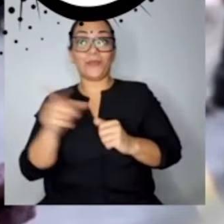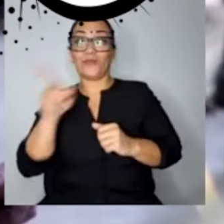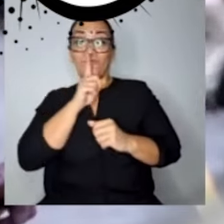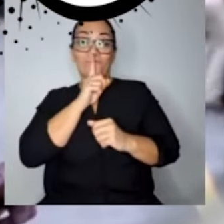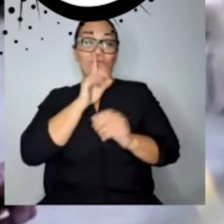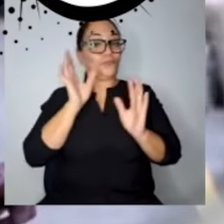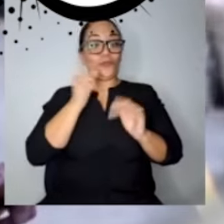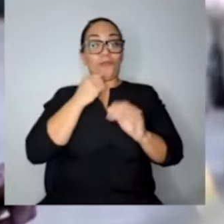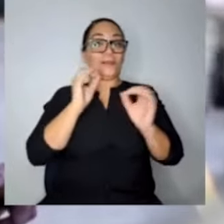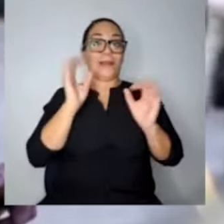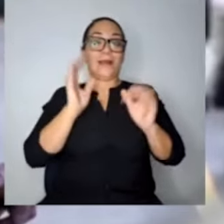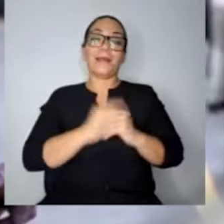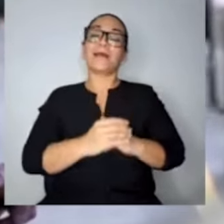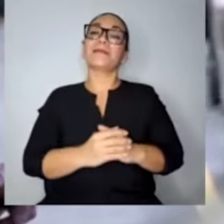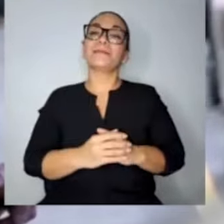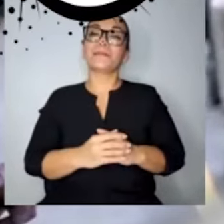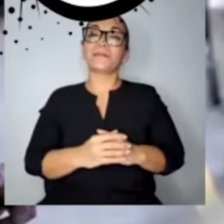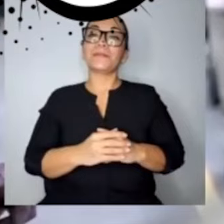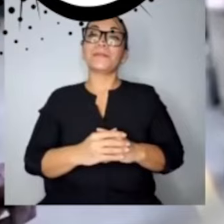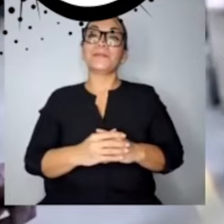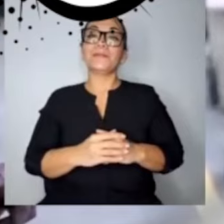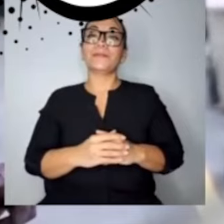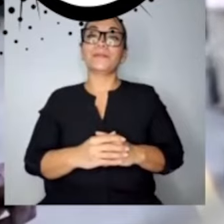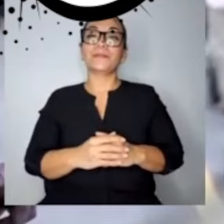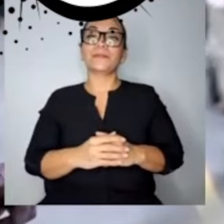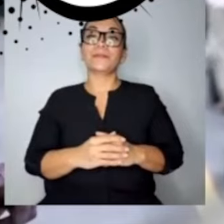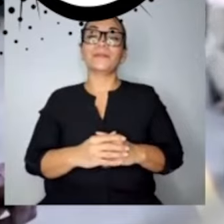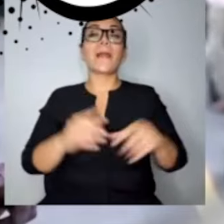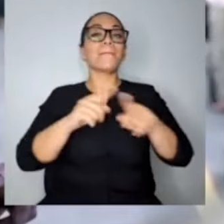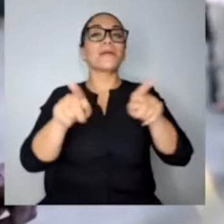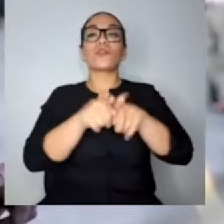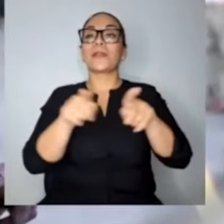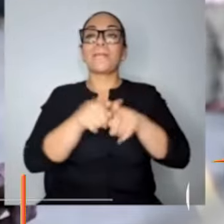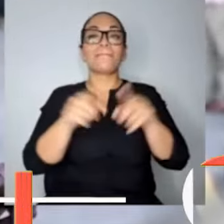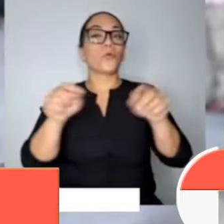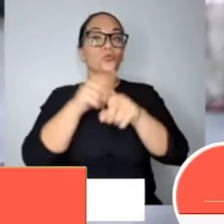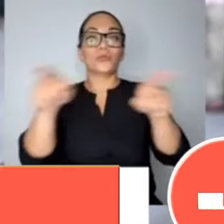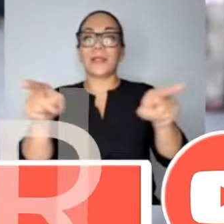ellos, no. Pero tampoco ustedes.